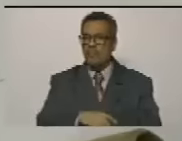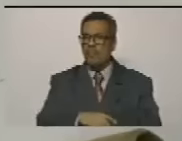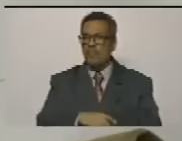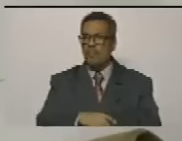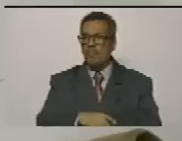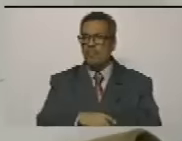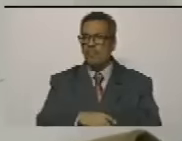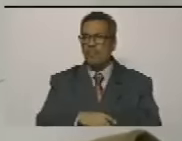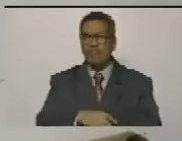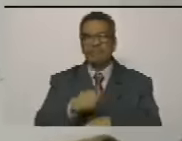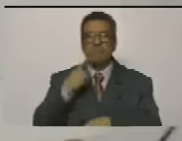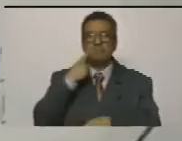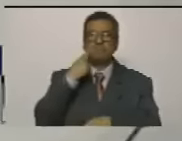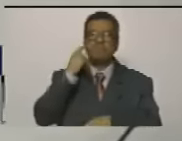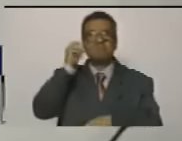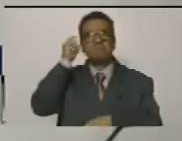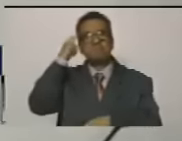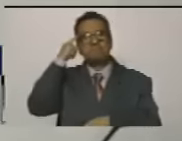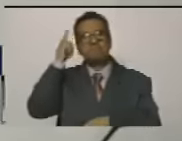como curiosidad